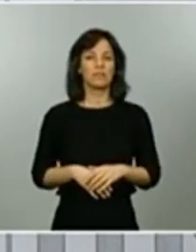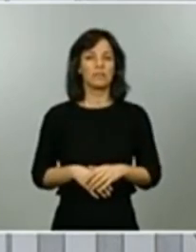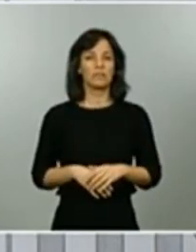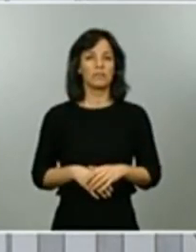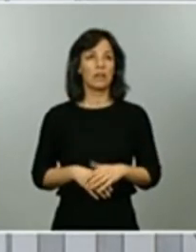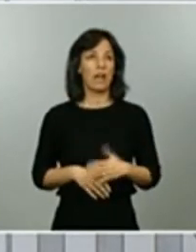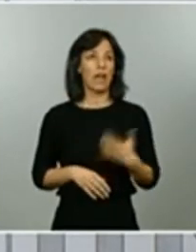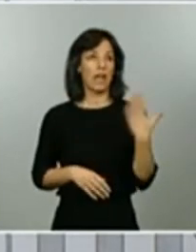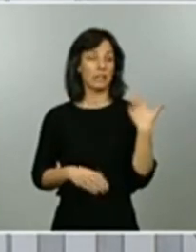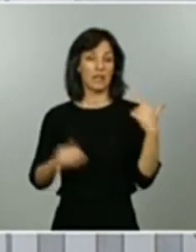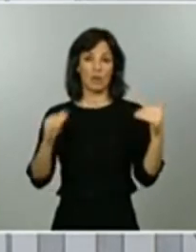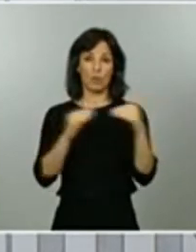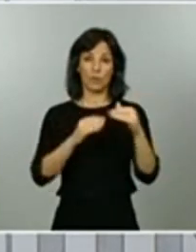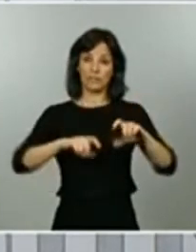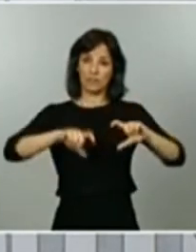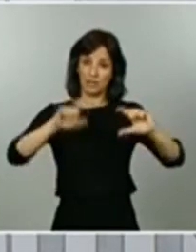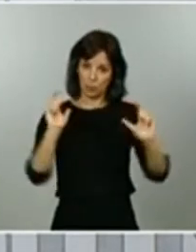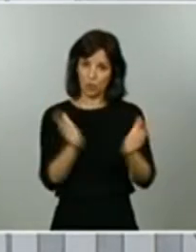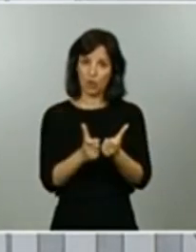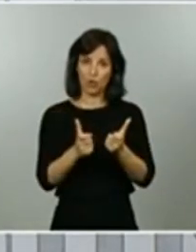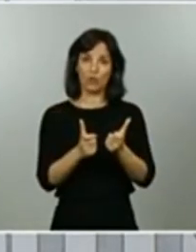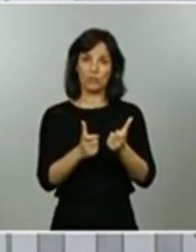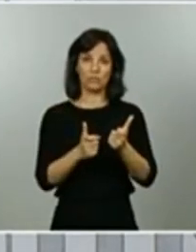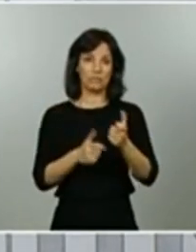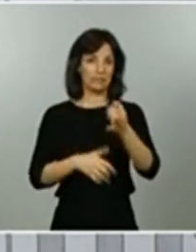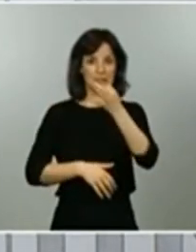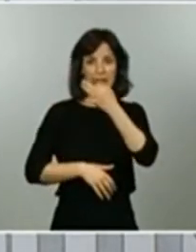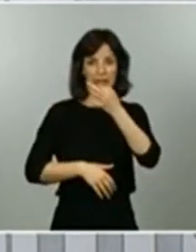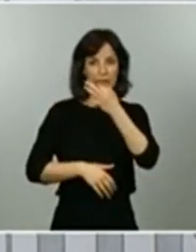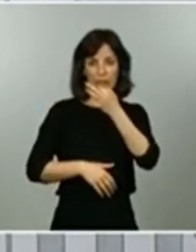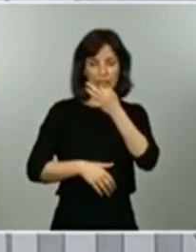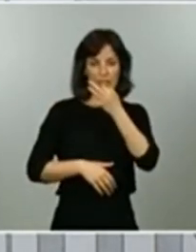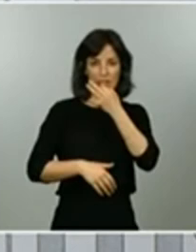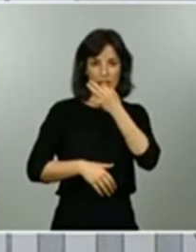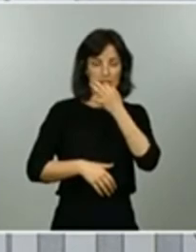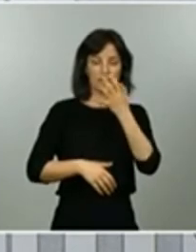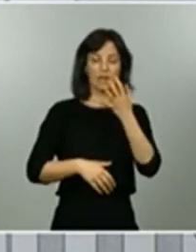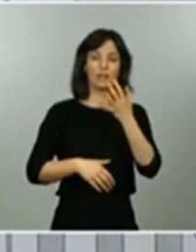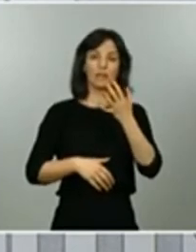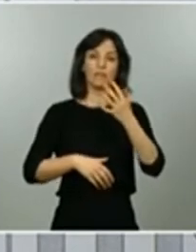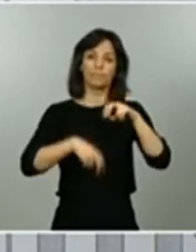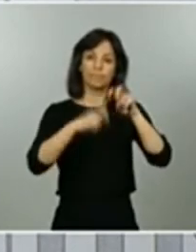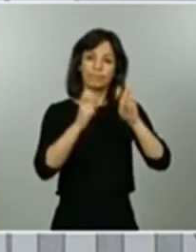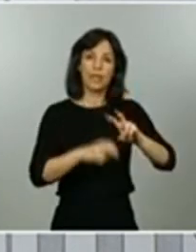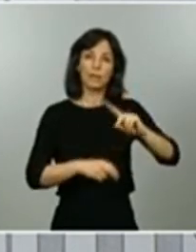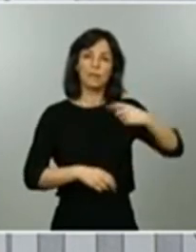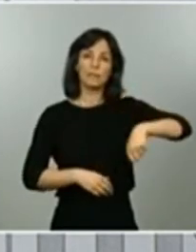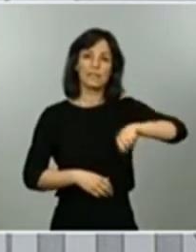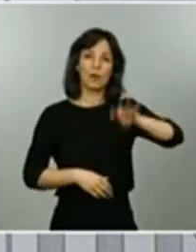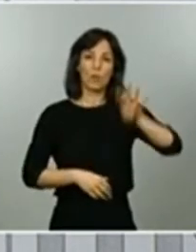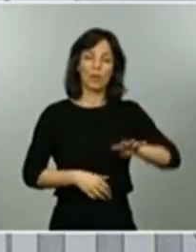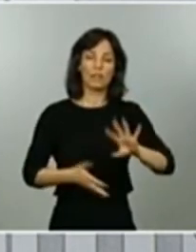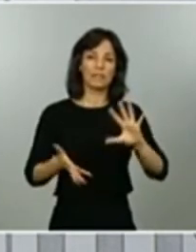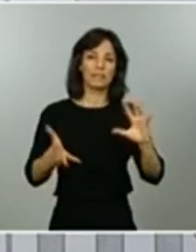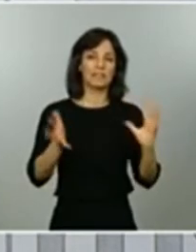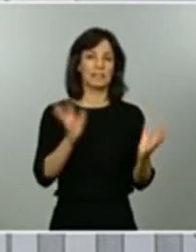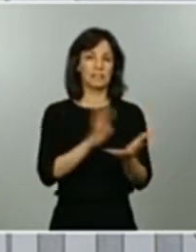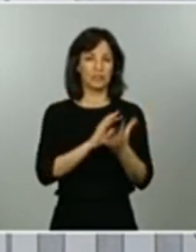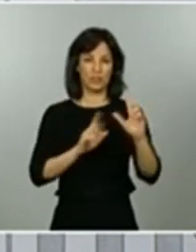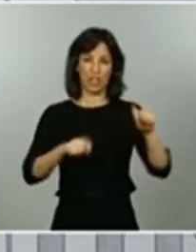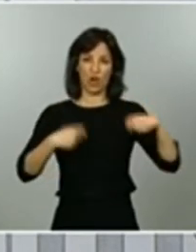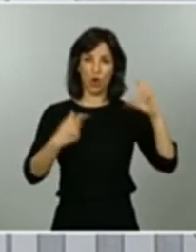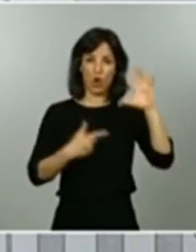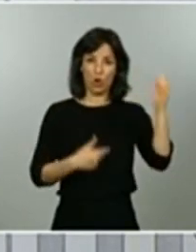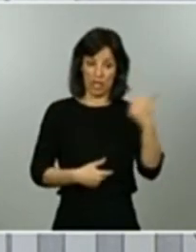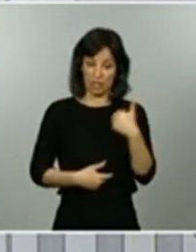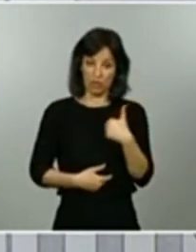a primera hora de la tarde la vicepresidenta cuarta de transición ecológica y reto demográfico yo mismo con nuestro equipo con el